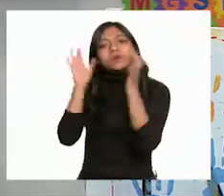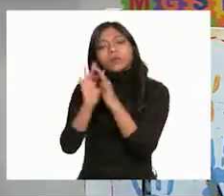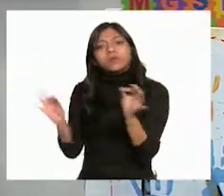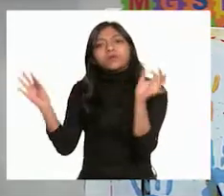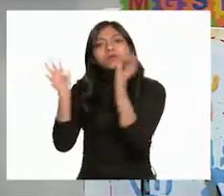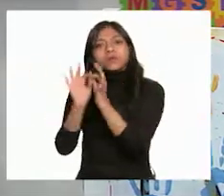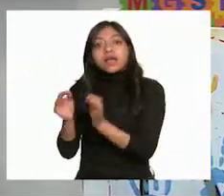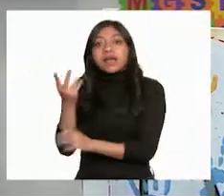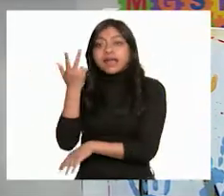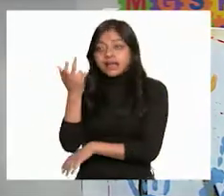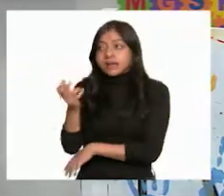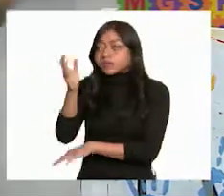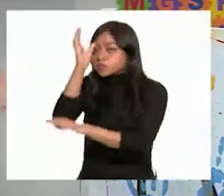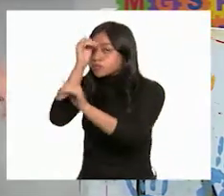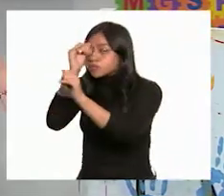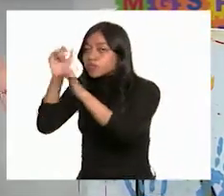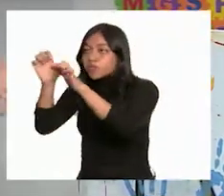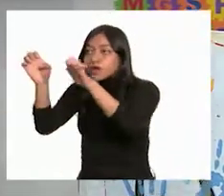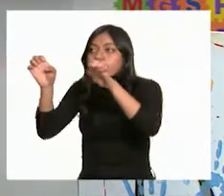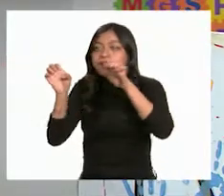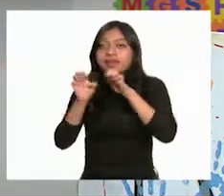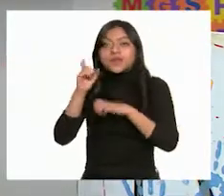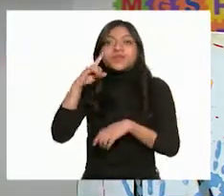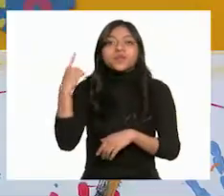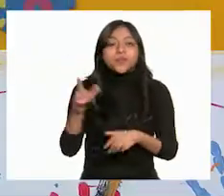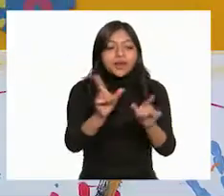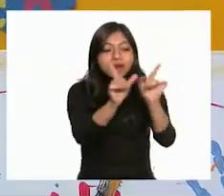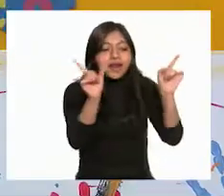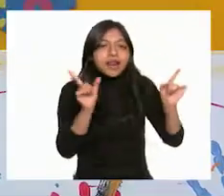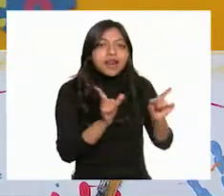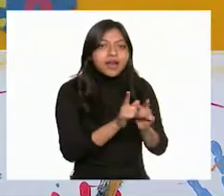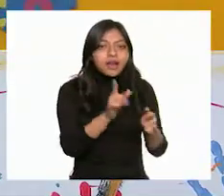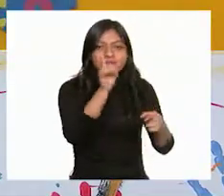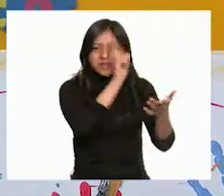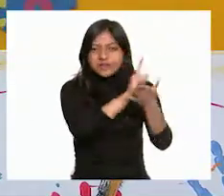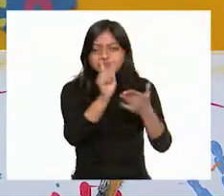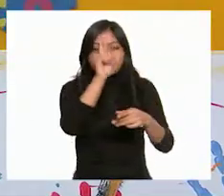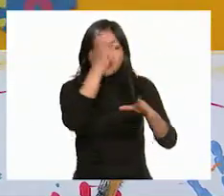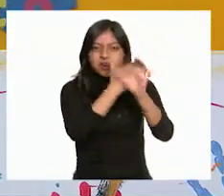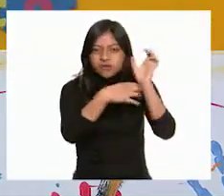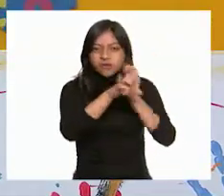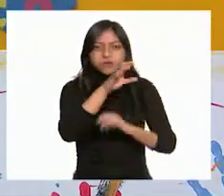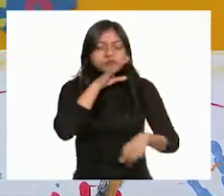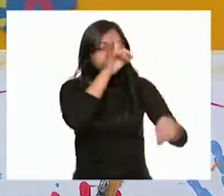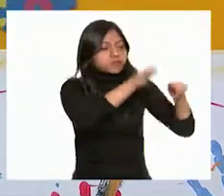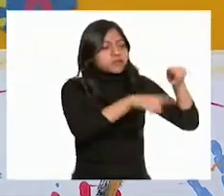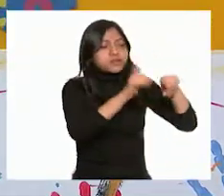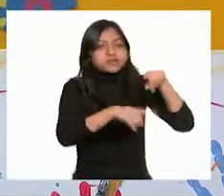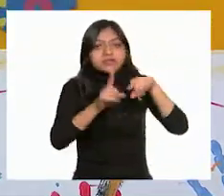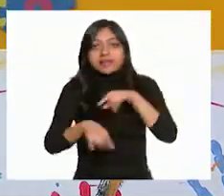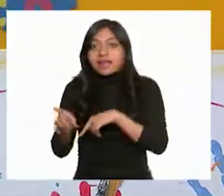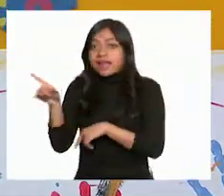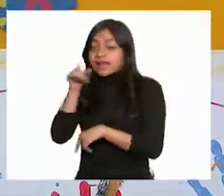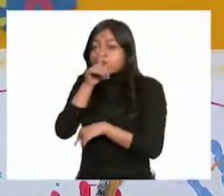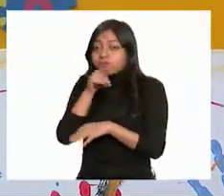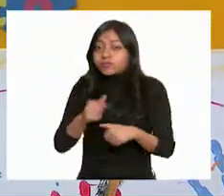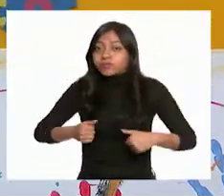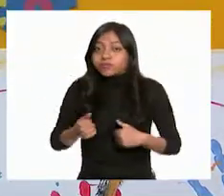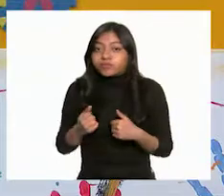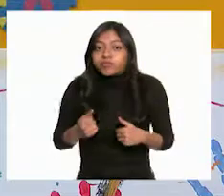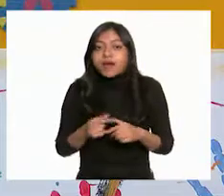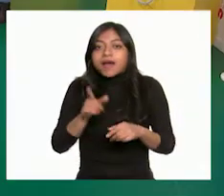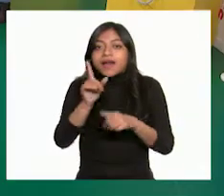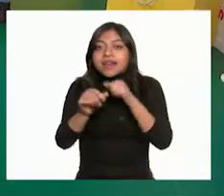y así trabajaron en equipo para limpiar el lago. ¡Sí, es cierto, Mariana! Cuando Pájaro Amarillo, Bicho